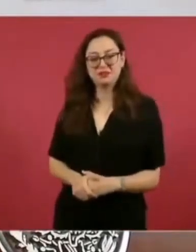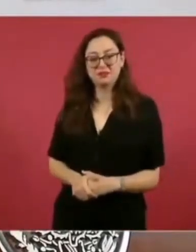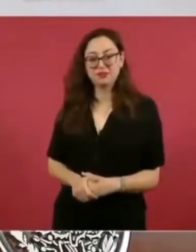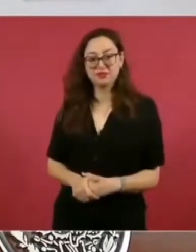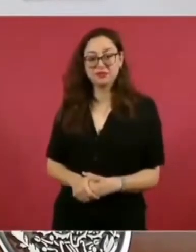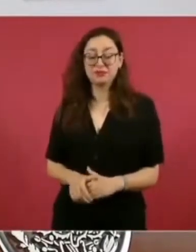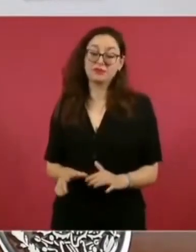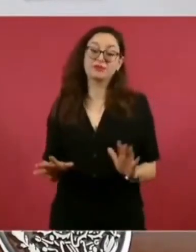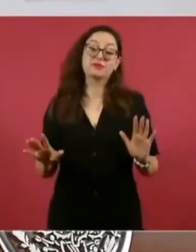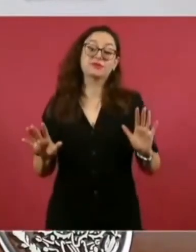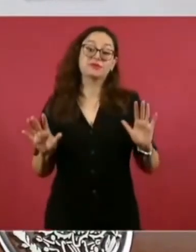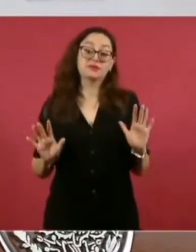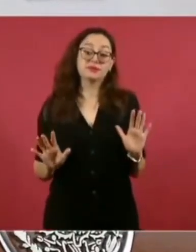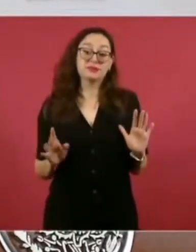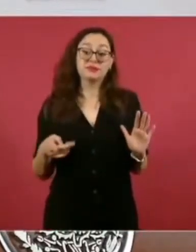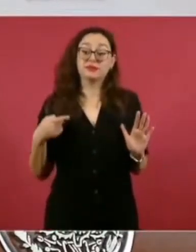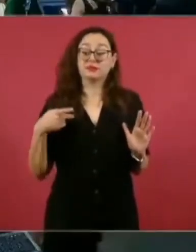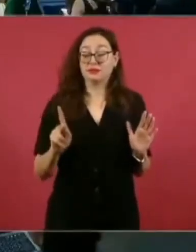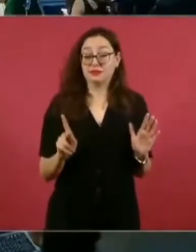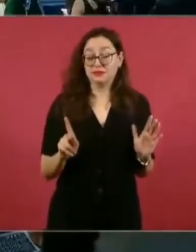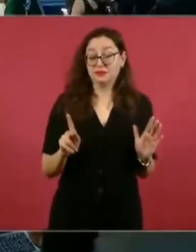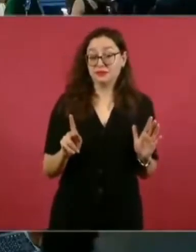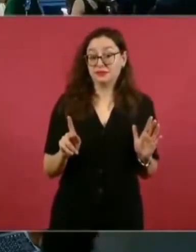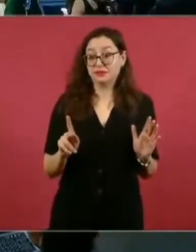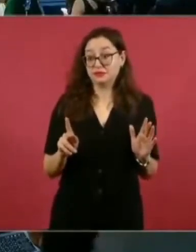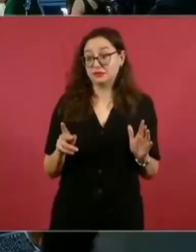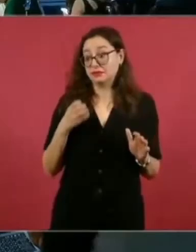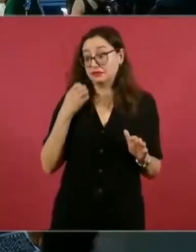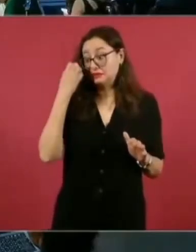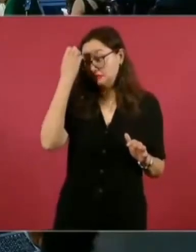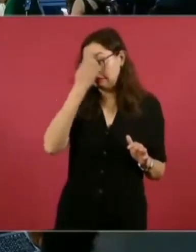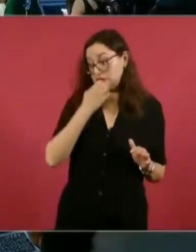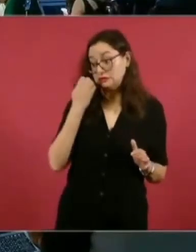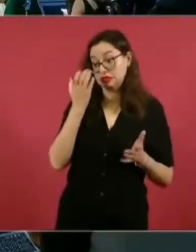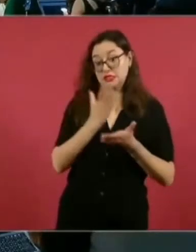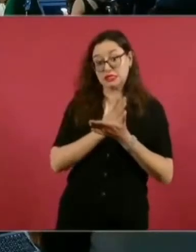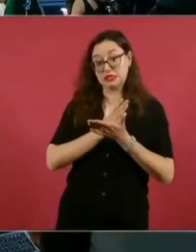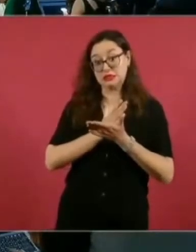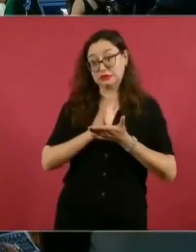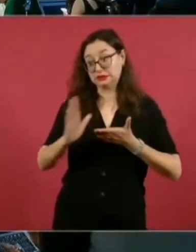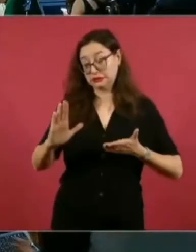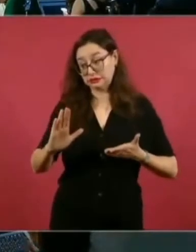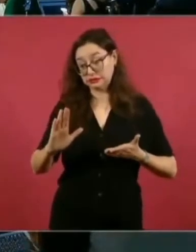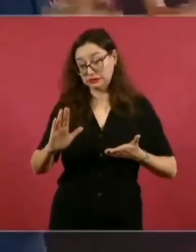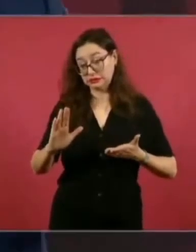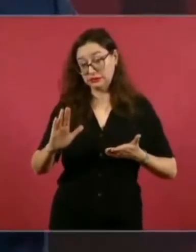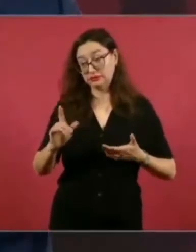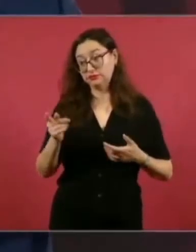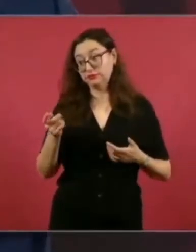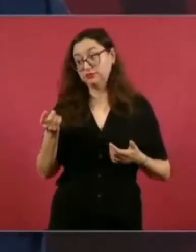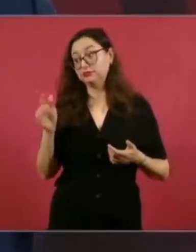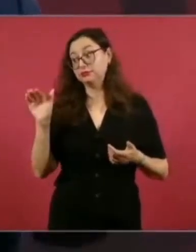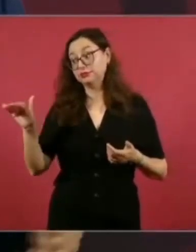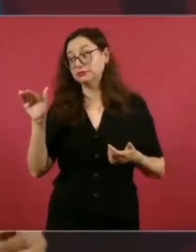pero detrás era el propósito, el negocio de